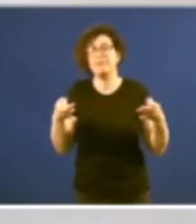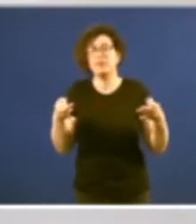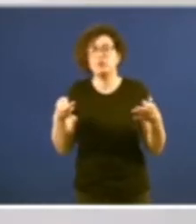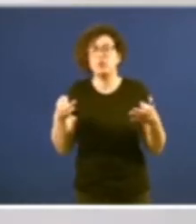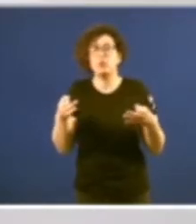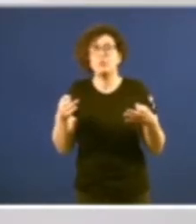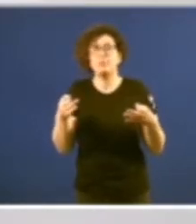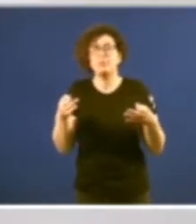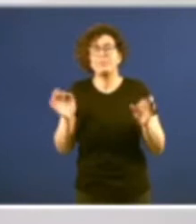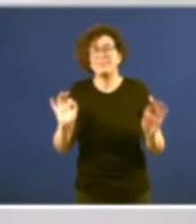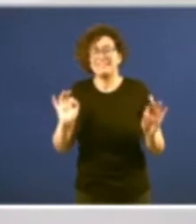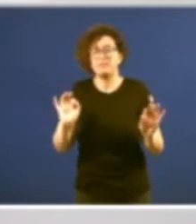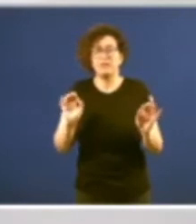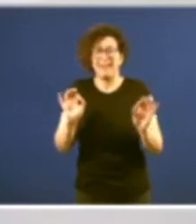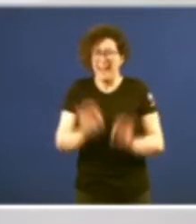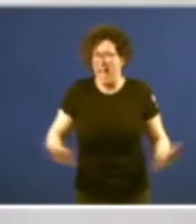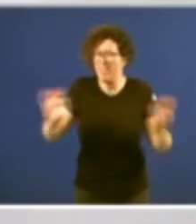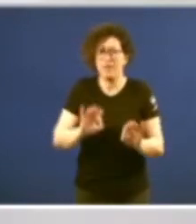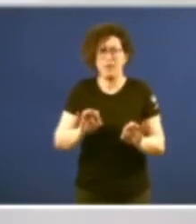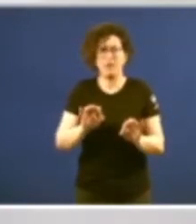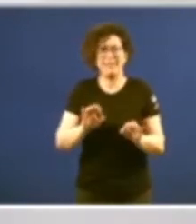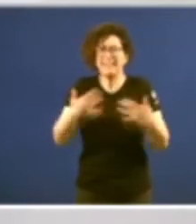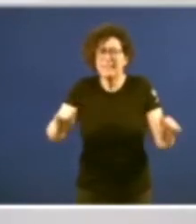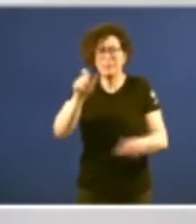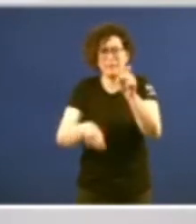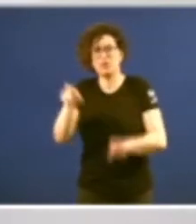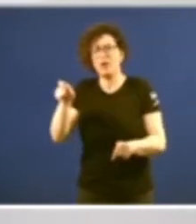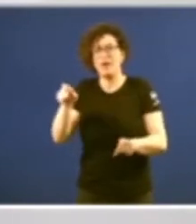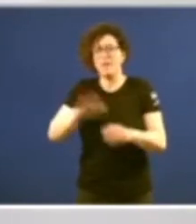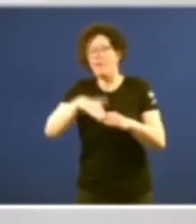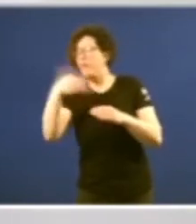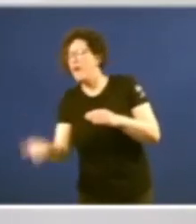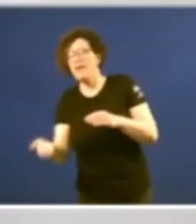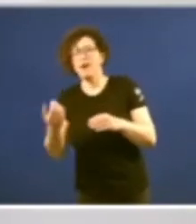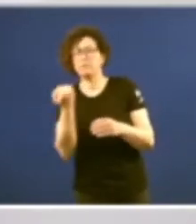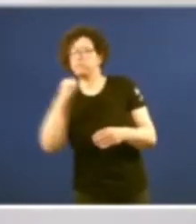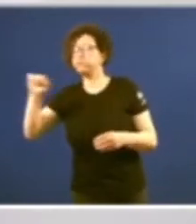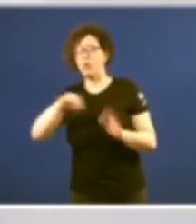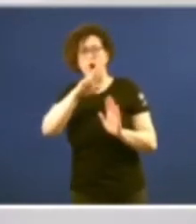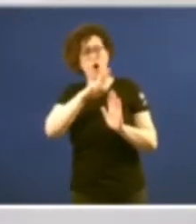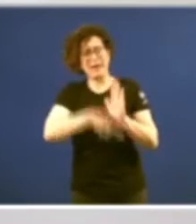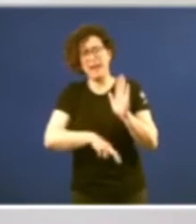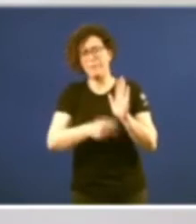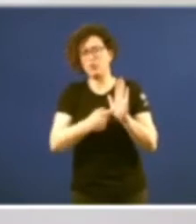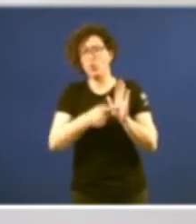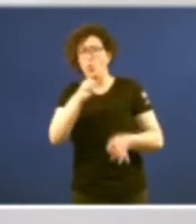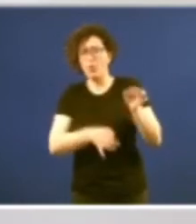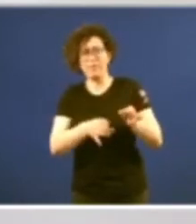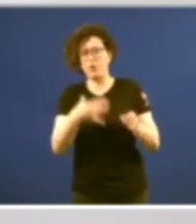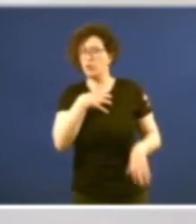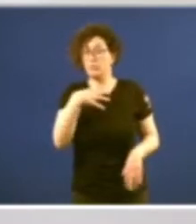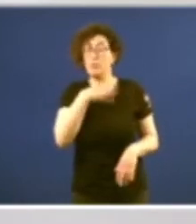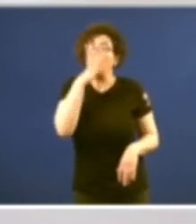nada, ninguén, ten cabemento fora do noso ordenamento xurídico, razón que explica o